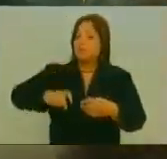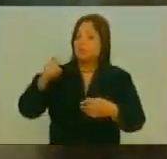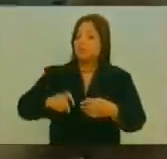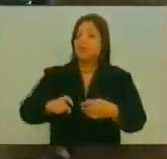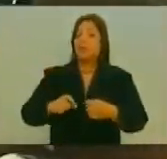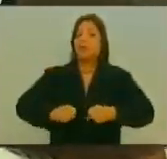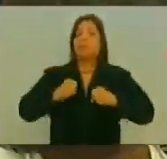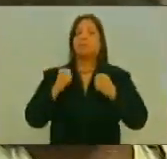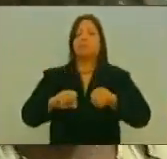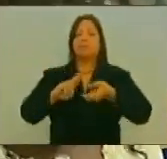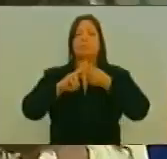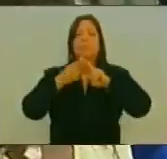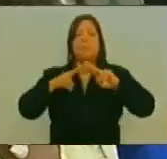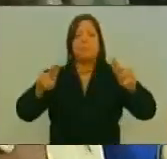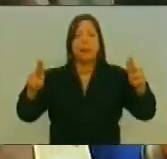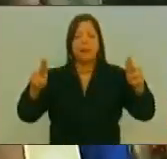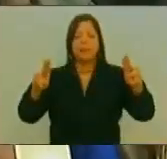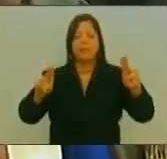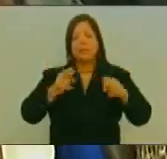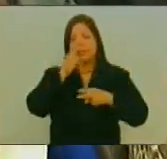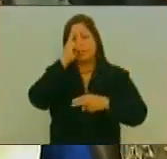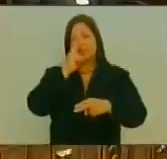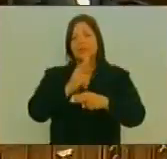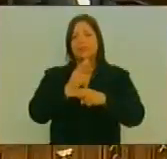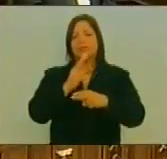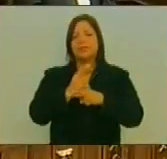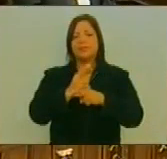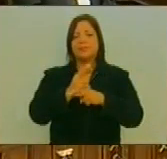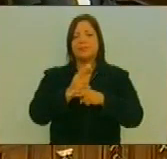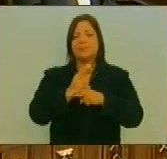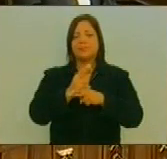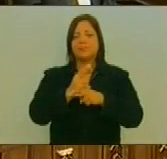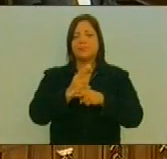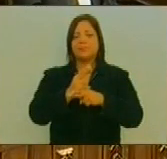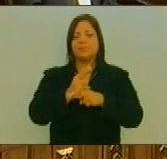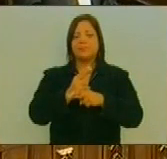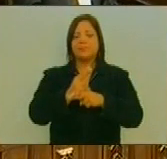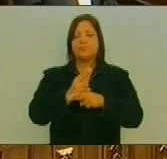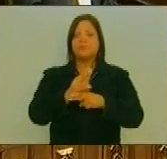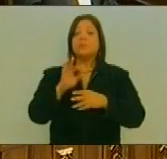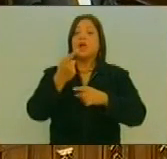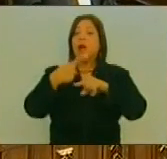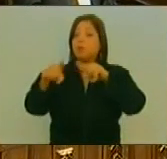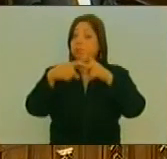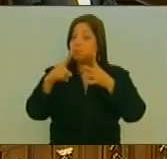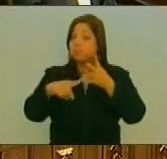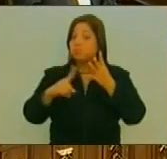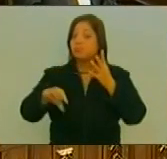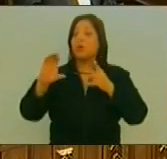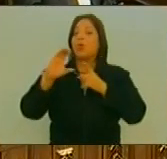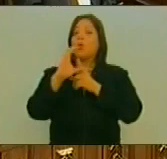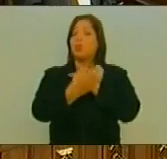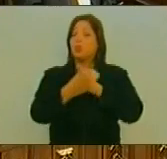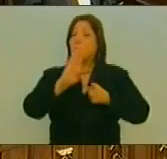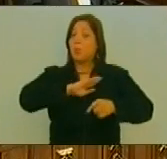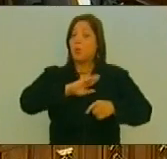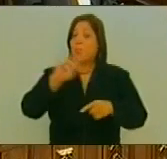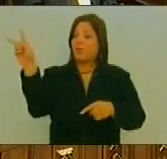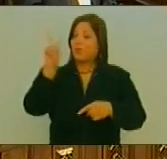Asegurar La Paz Y Reivindicar El Carácter Pluricultural De La Patria